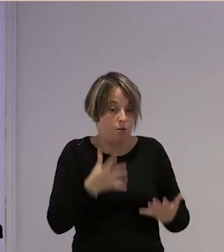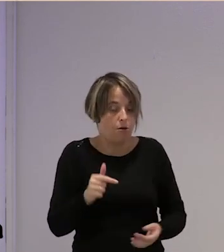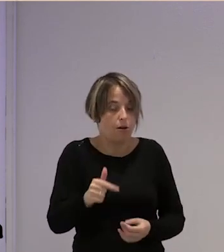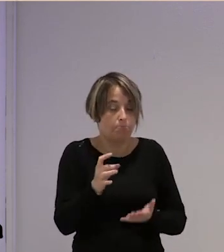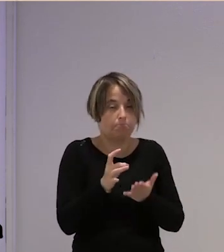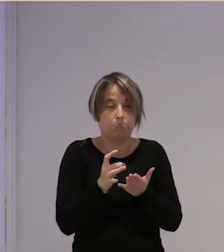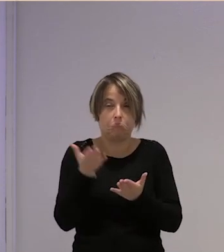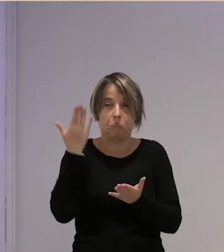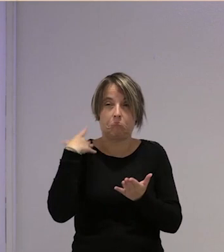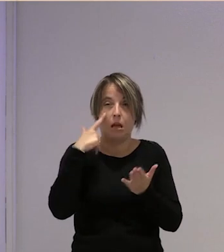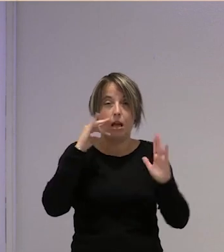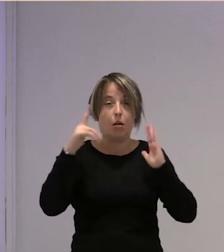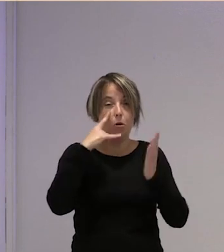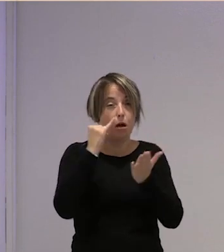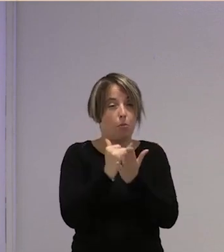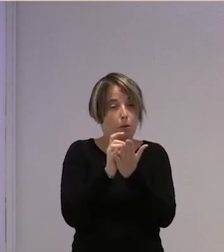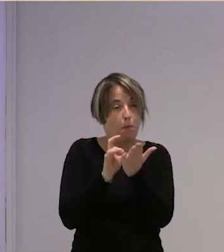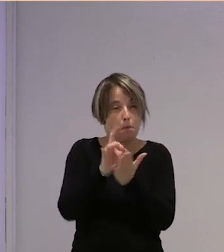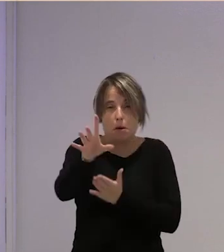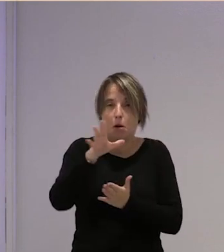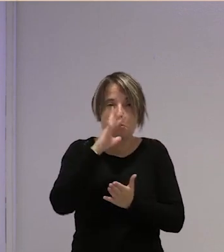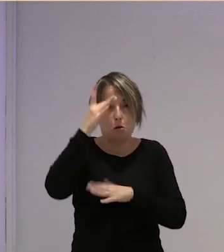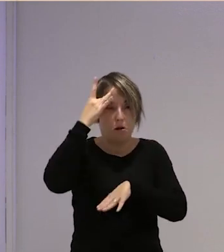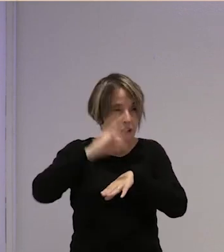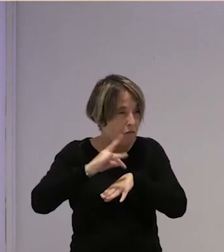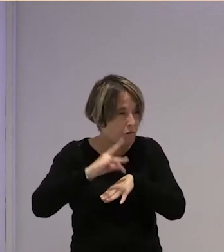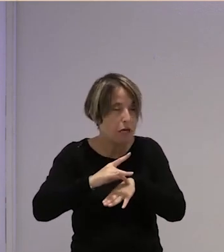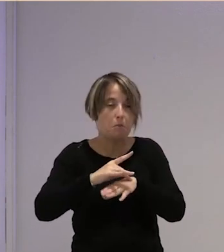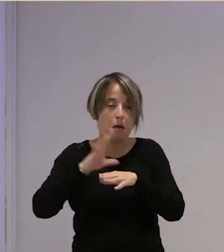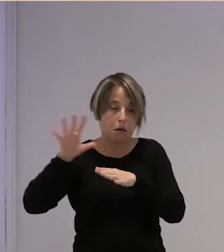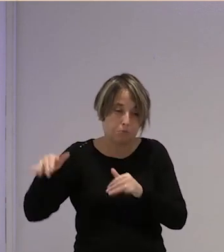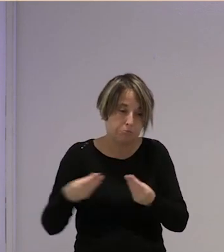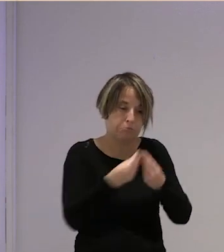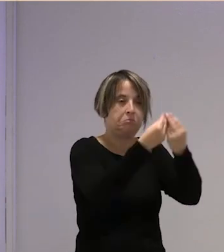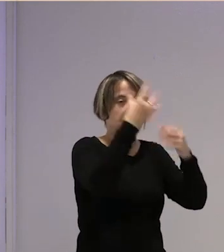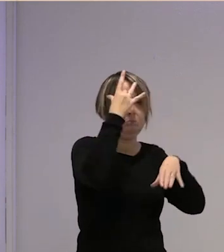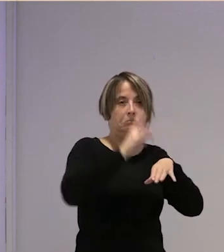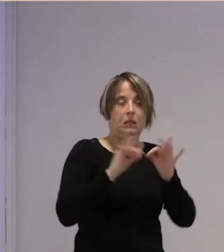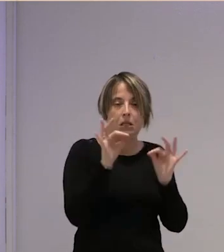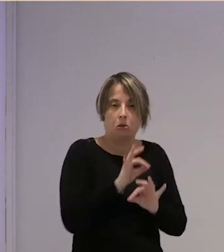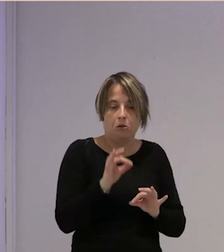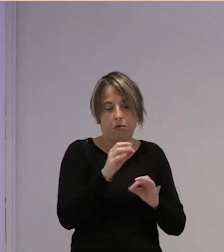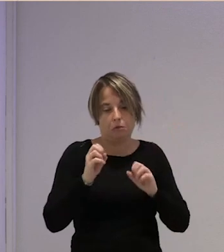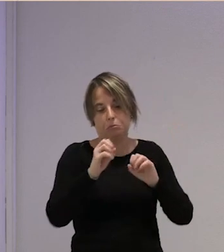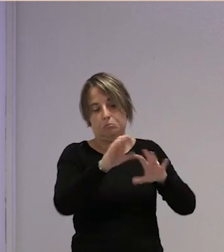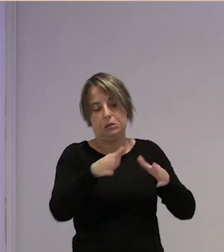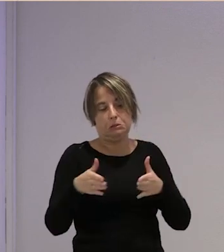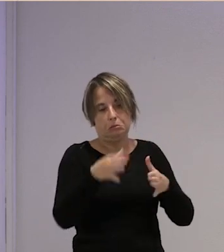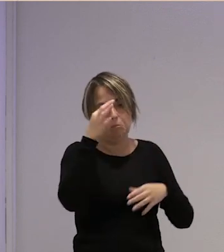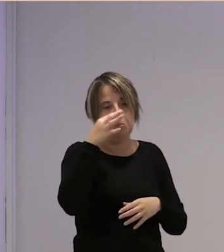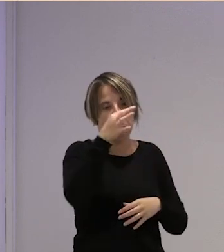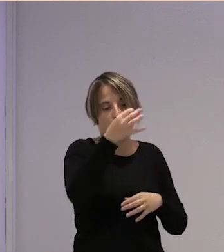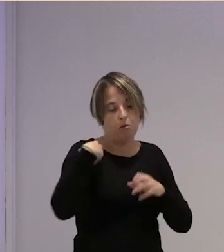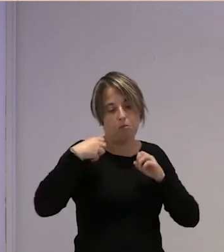la echaron en periodo de prueba porque se enfermó no la querieron llevar al médico la llevaron en medio de camino de un pueblo y la